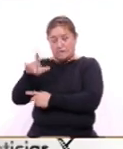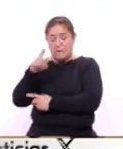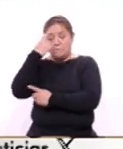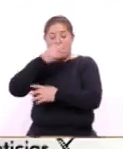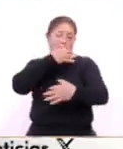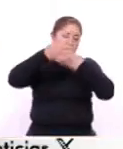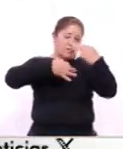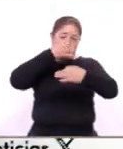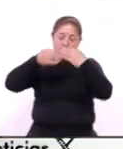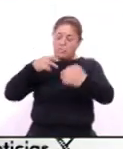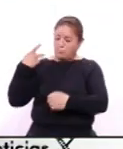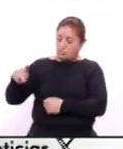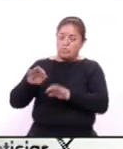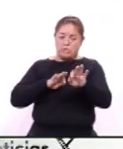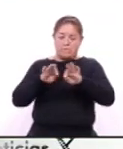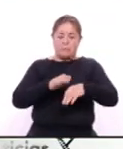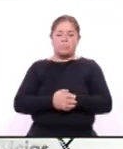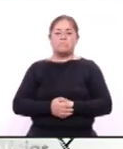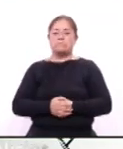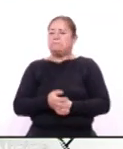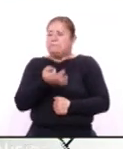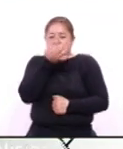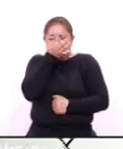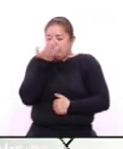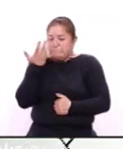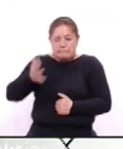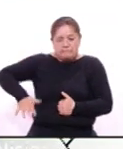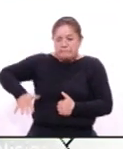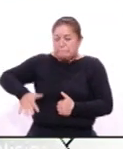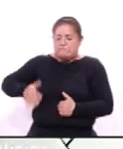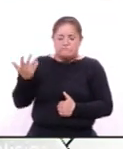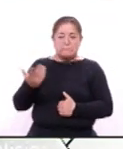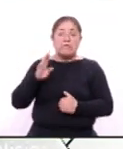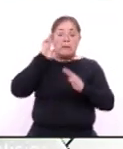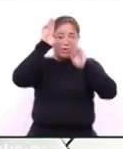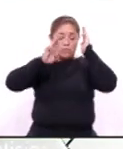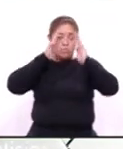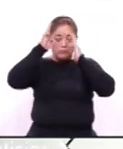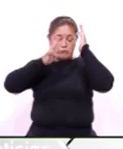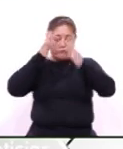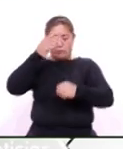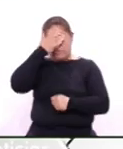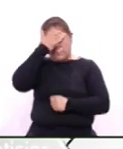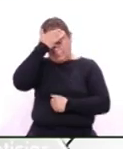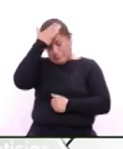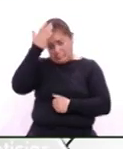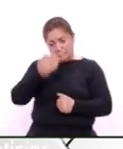promover su obra recientemente el museo con un consejo